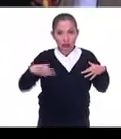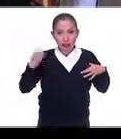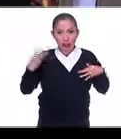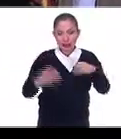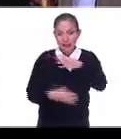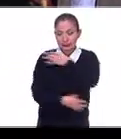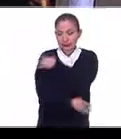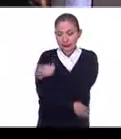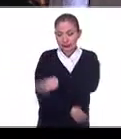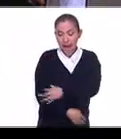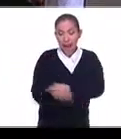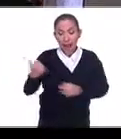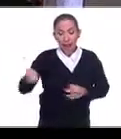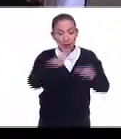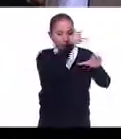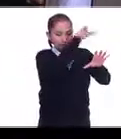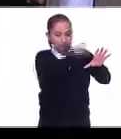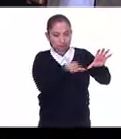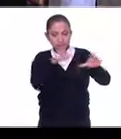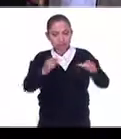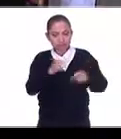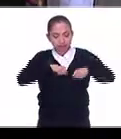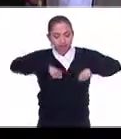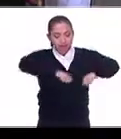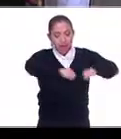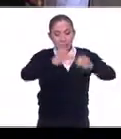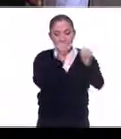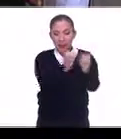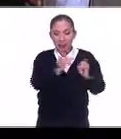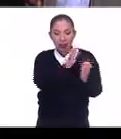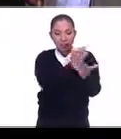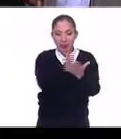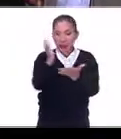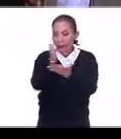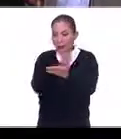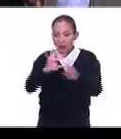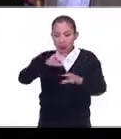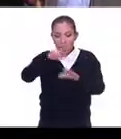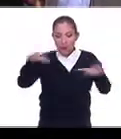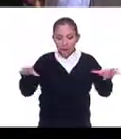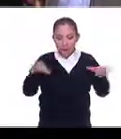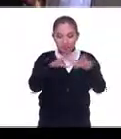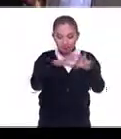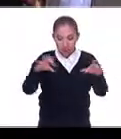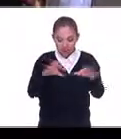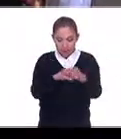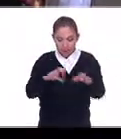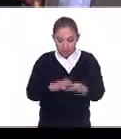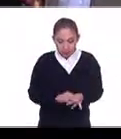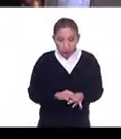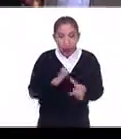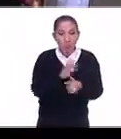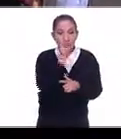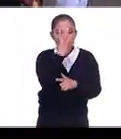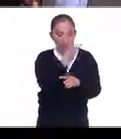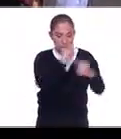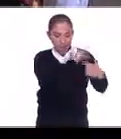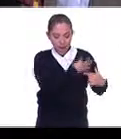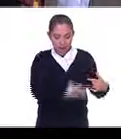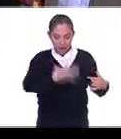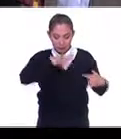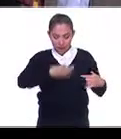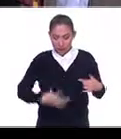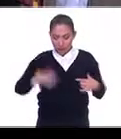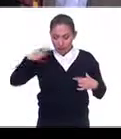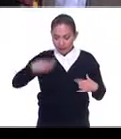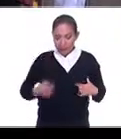lienzos. Cada lienzo fue tejido independientemente y luego unido. Entonces, son tres puestas de